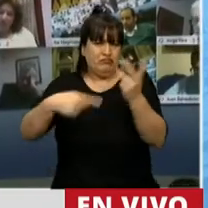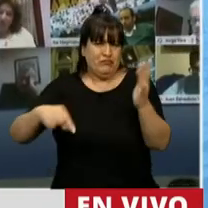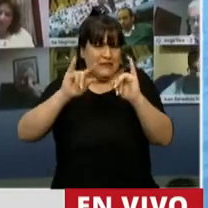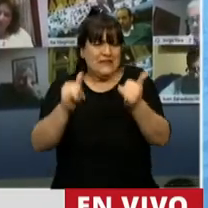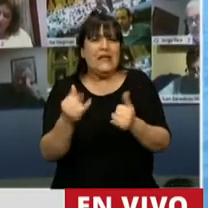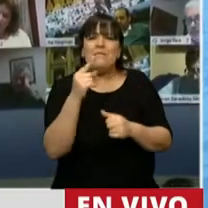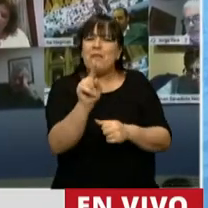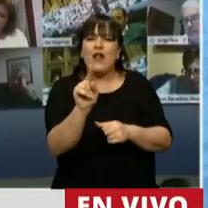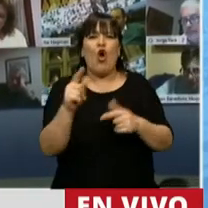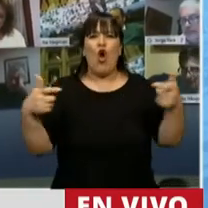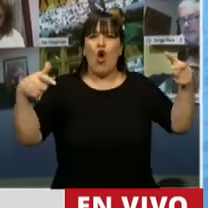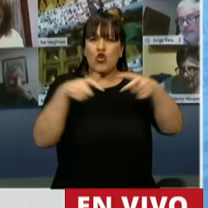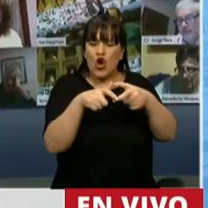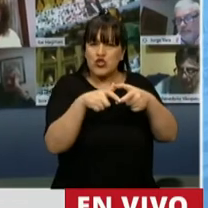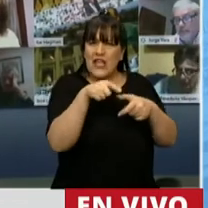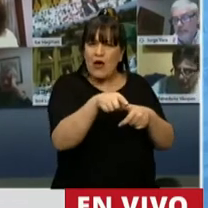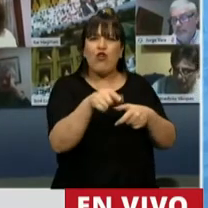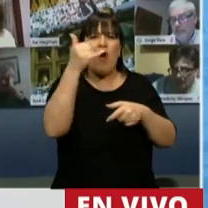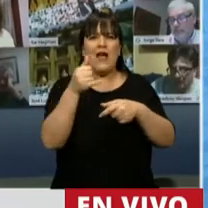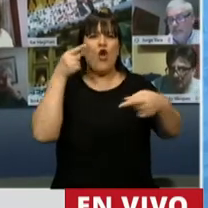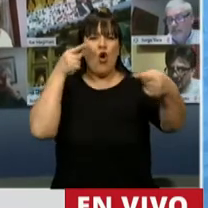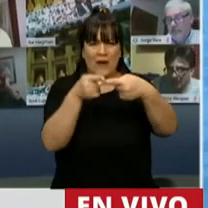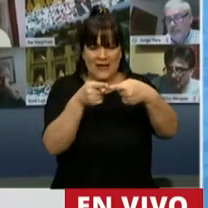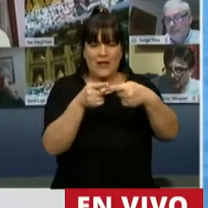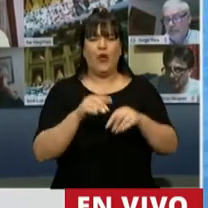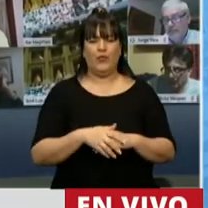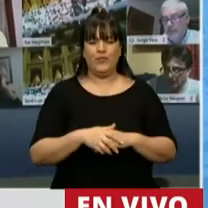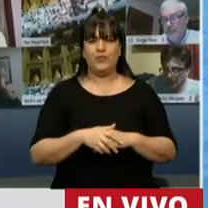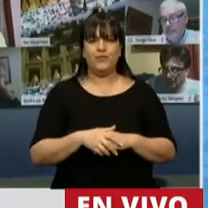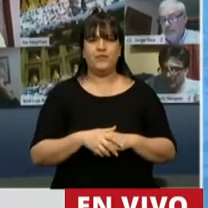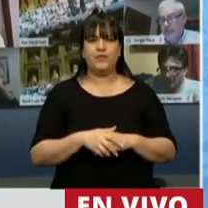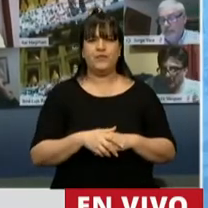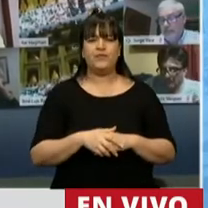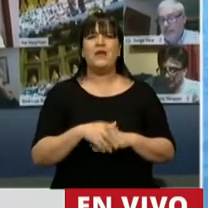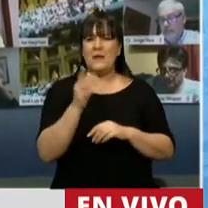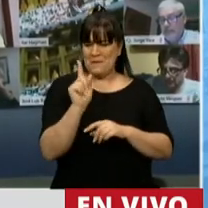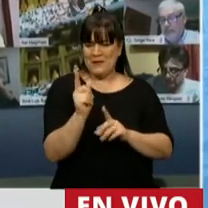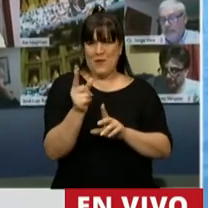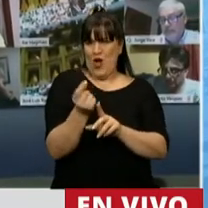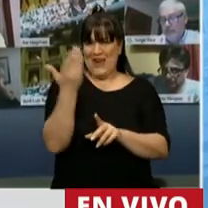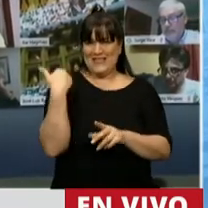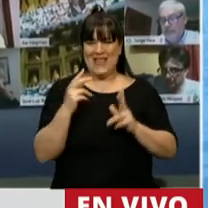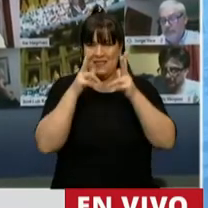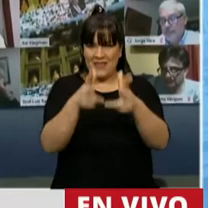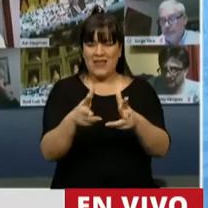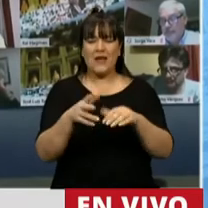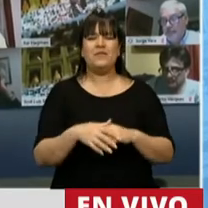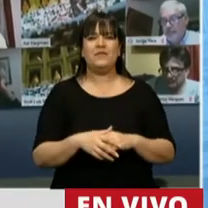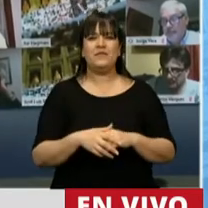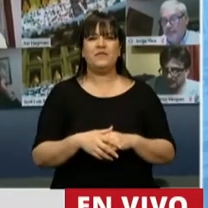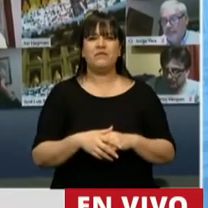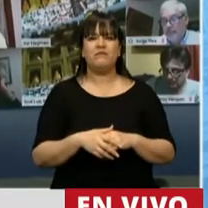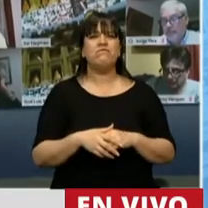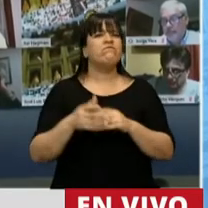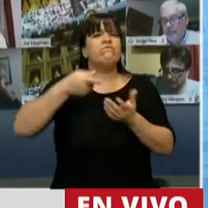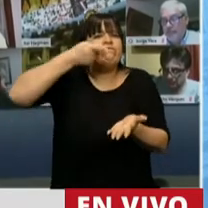tiene que hacer ese consejo, dice, tiene un objetivo muy claro, lo había repasado recién. Dice,